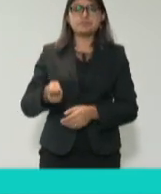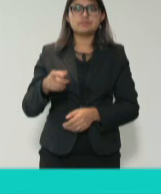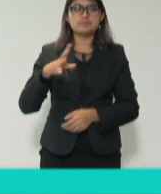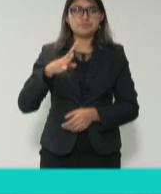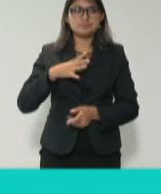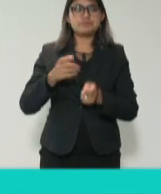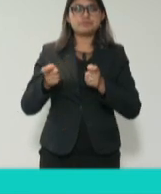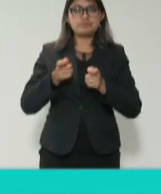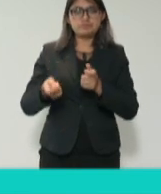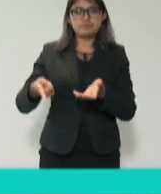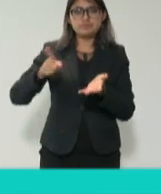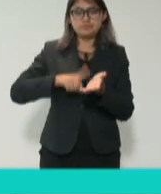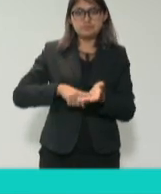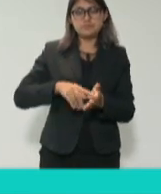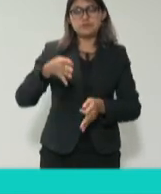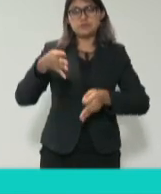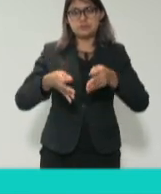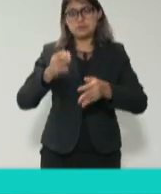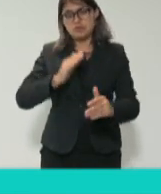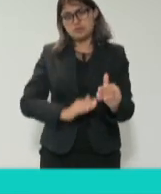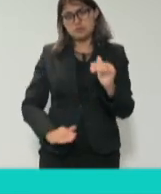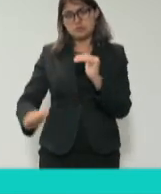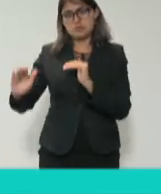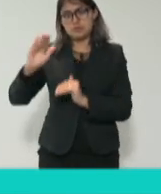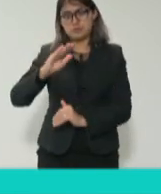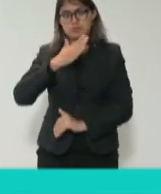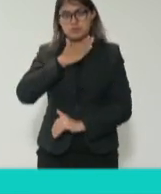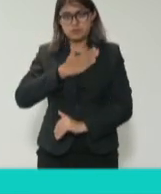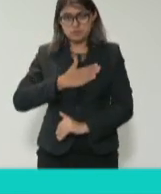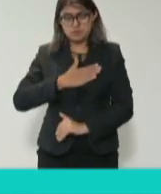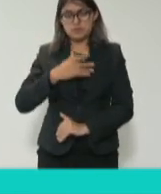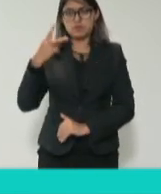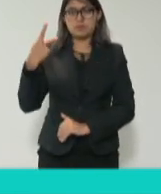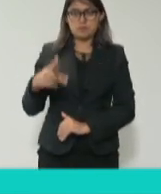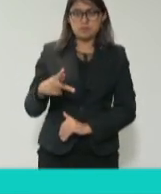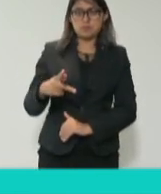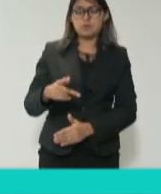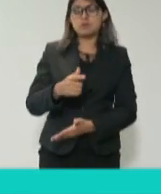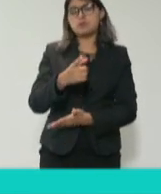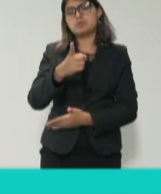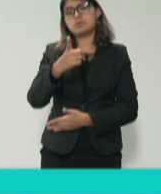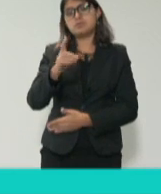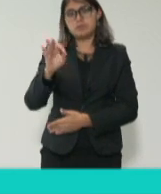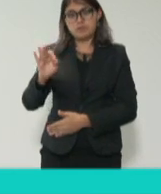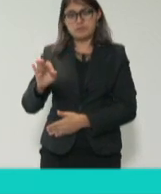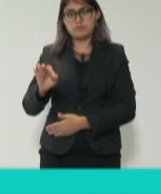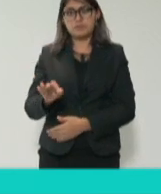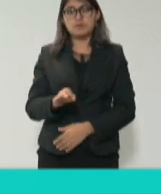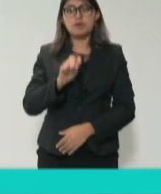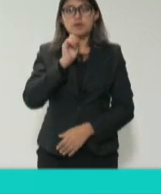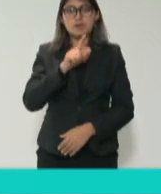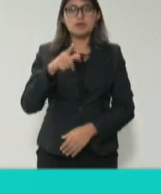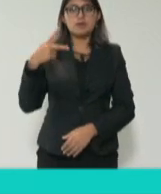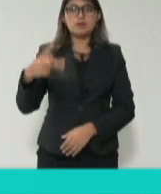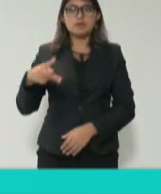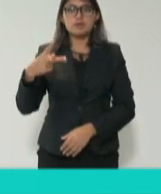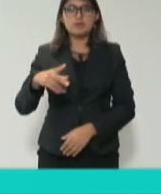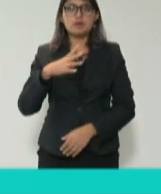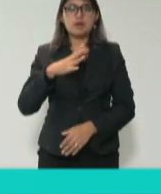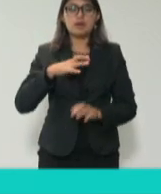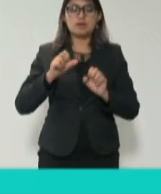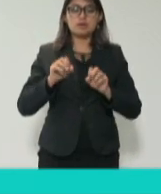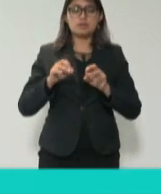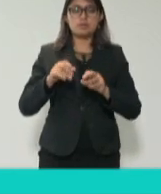General del Tribunal Superior de Justicia del Distrito Federal y encargada del despacho de la Oficina de Información Pública